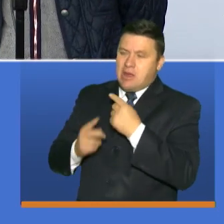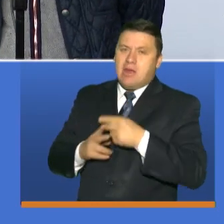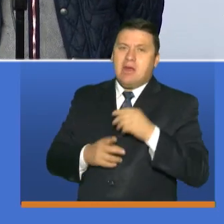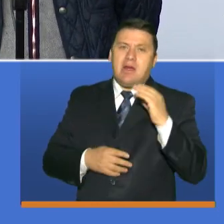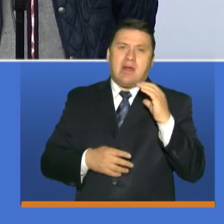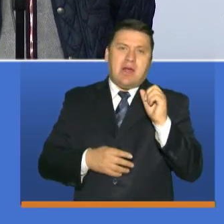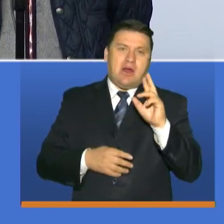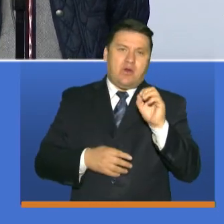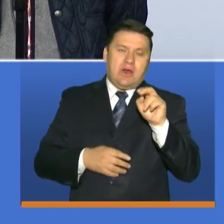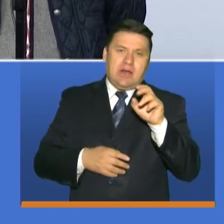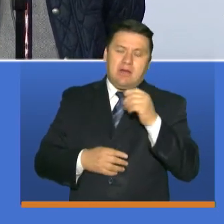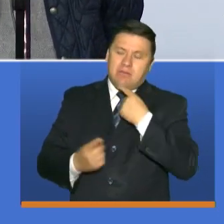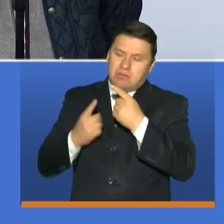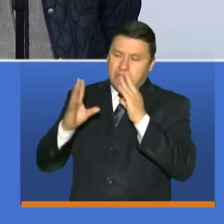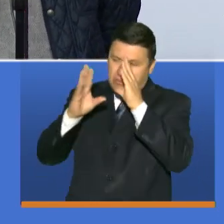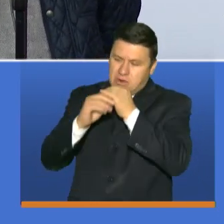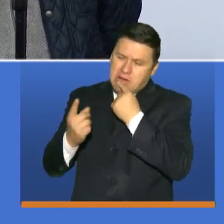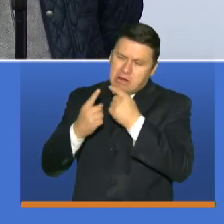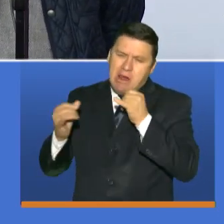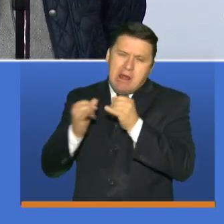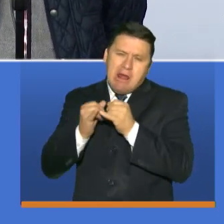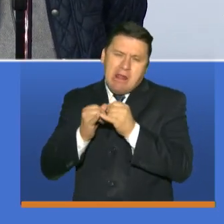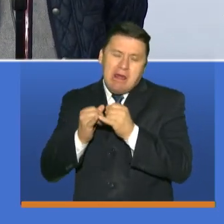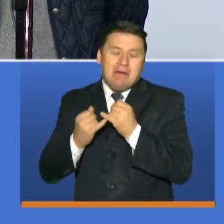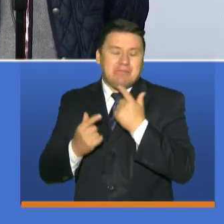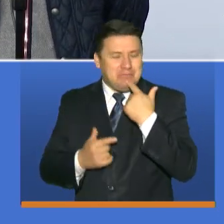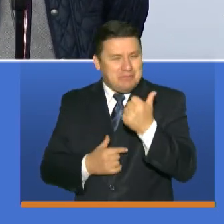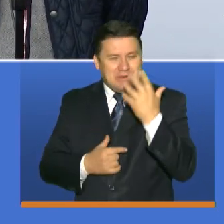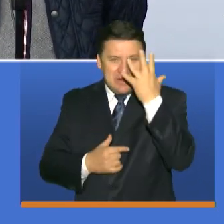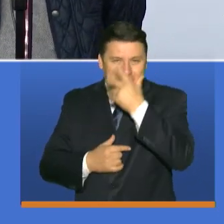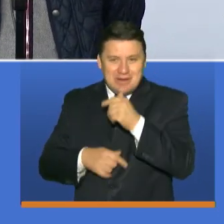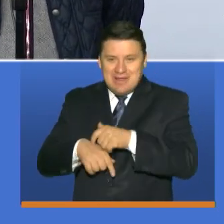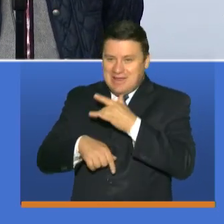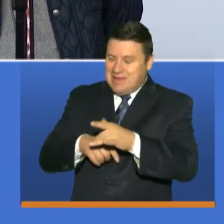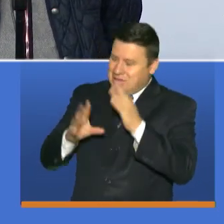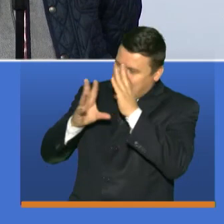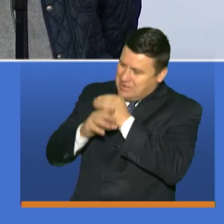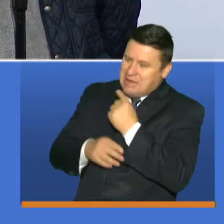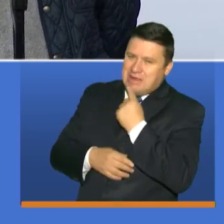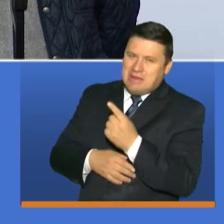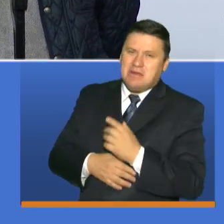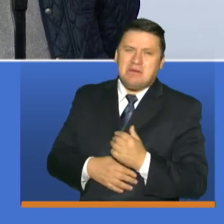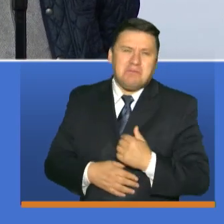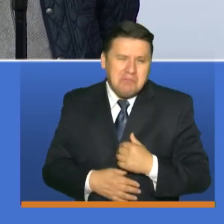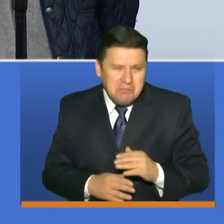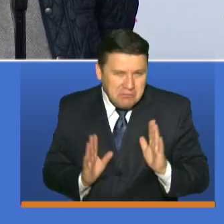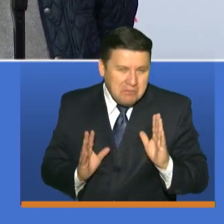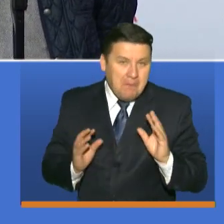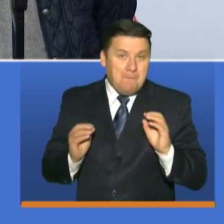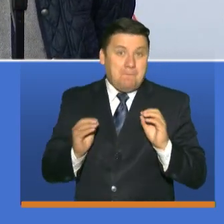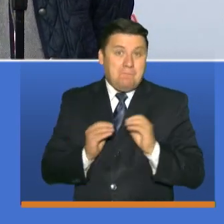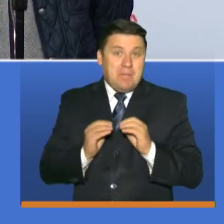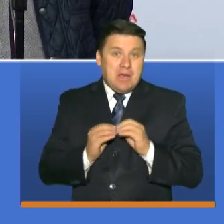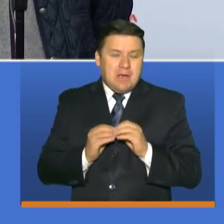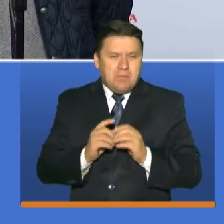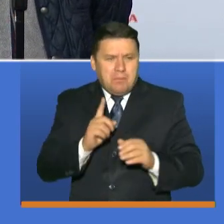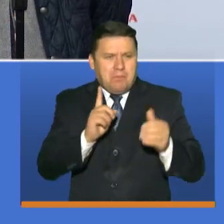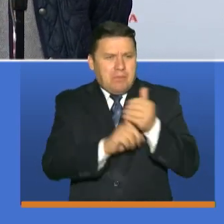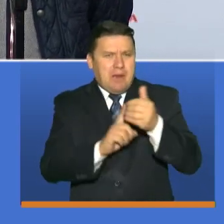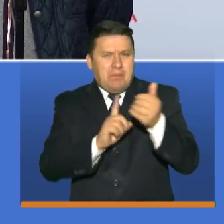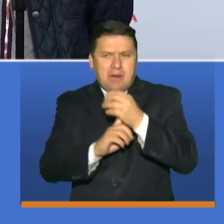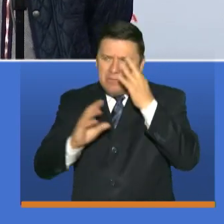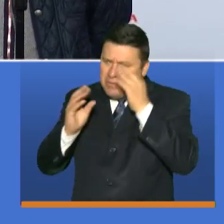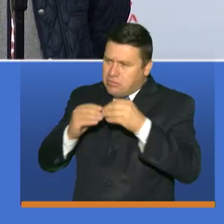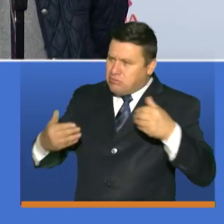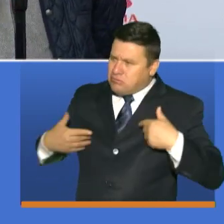Carolina anoche, en esa maravillosa conversación que tuvimos ya a altas horas de la noche. decíamos, yo creo que por más que nos descubrimos con